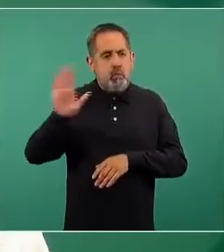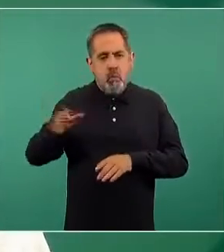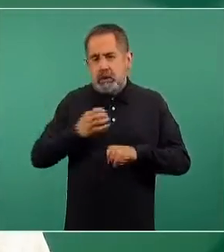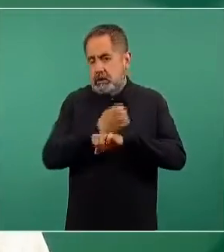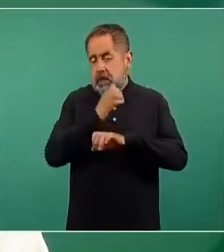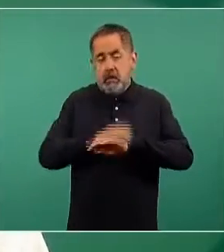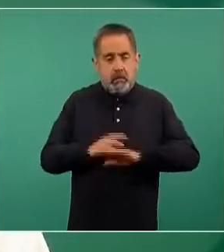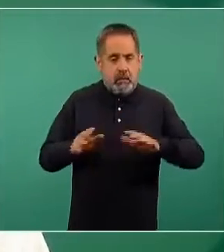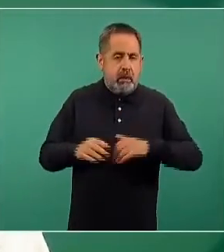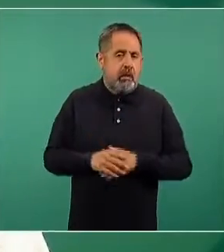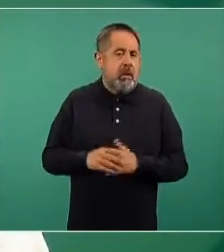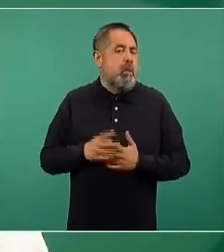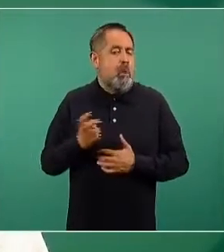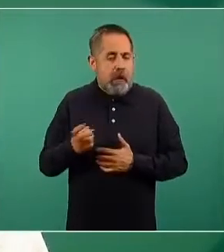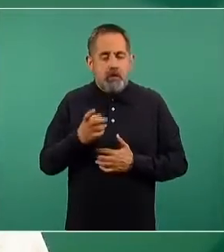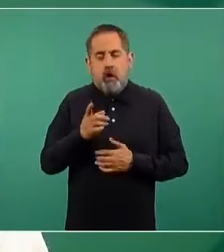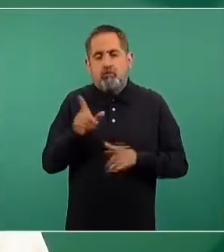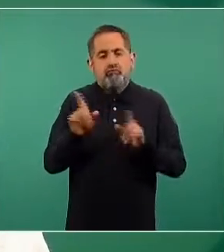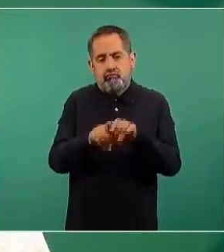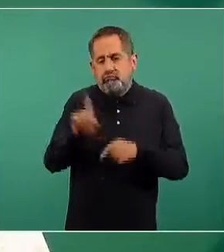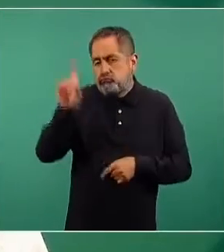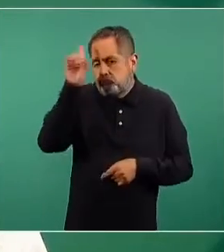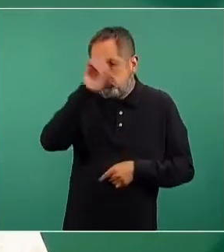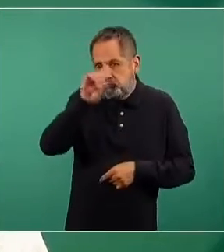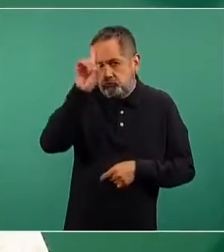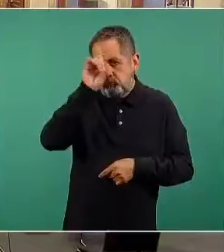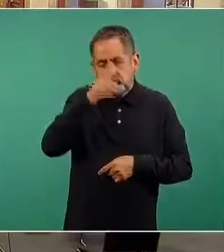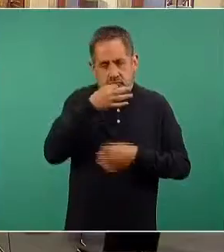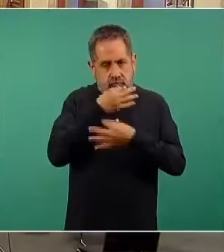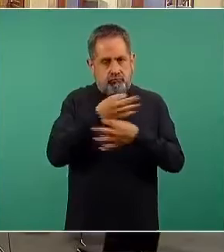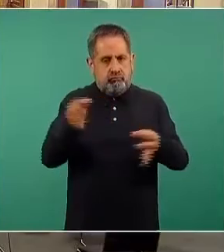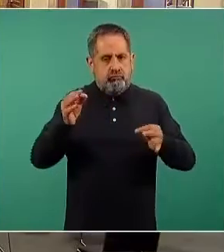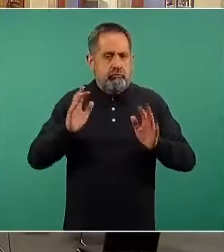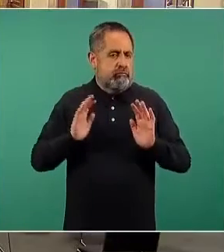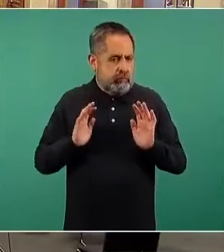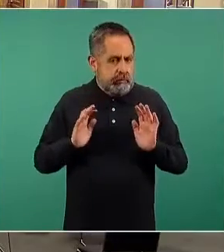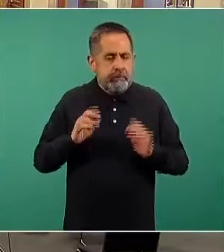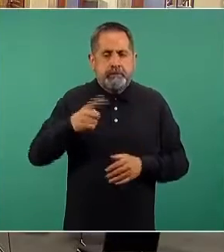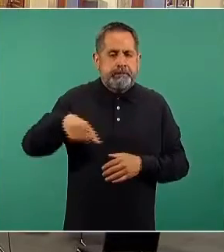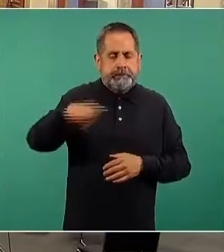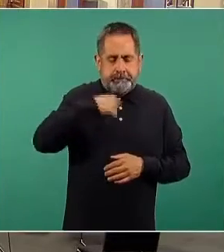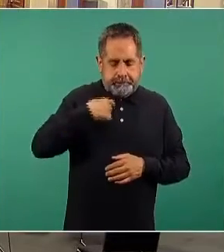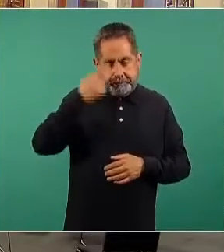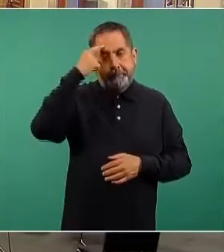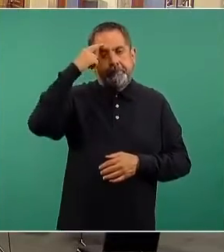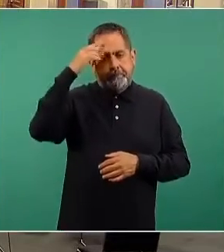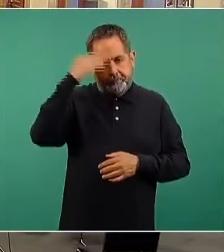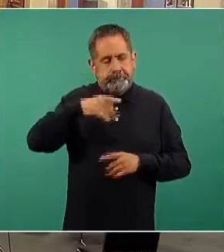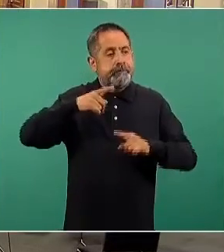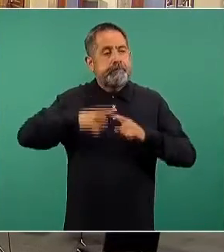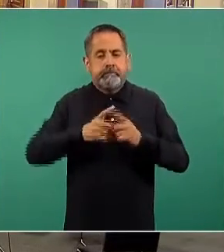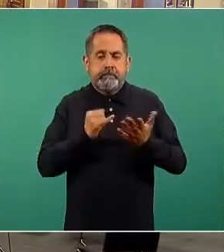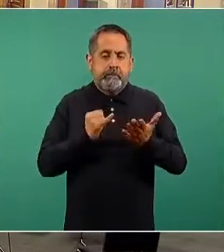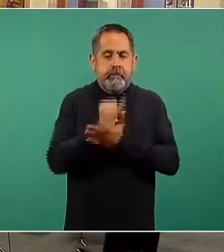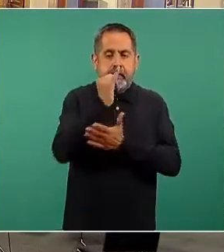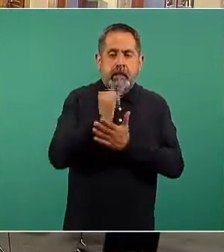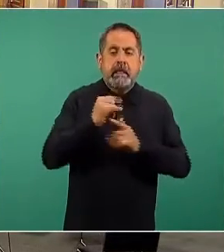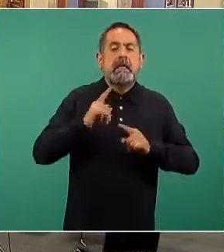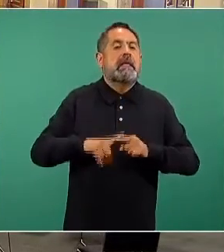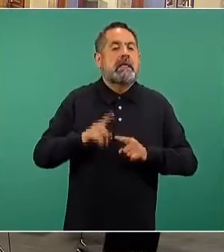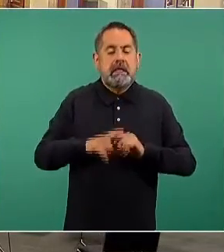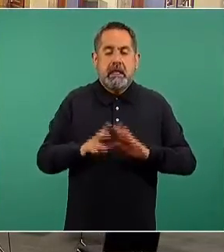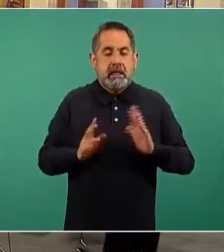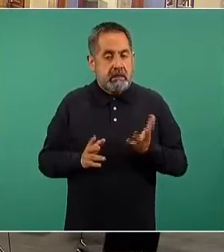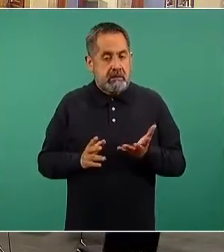estatales. Por eso hacemos esta recomendación, para que todas y todos tengamos presente quién toma la decisión final,